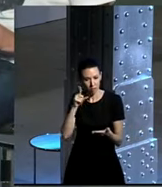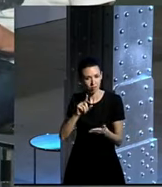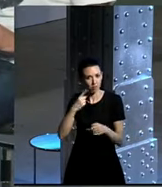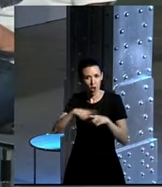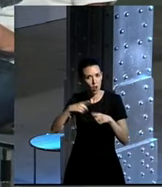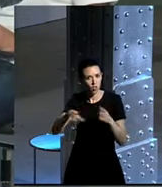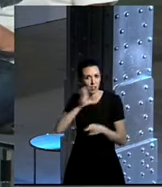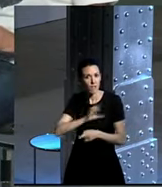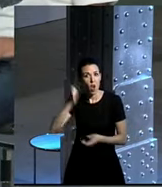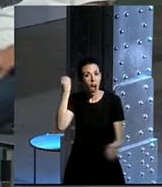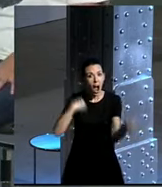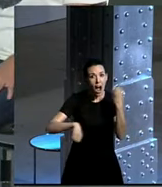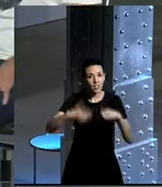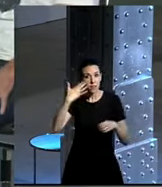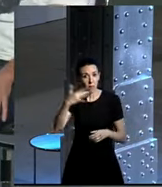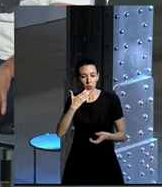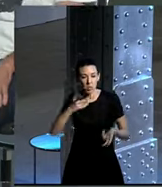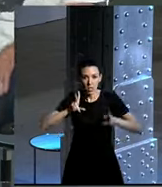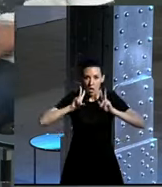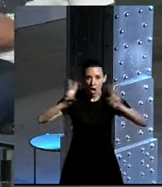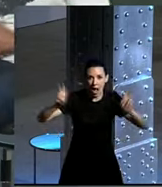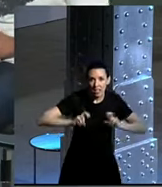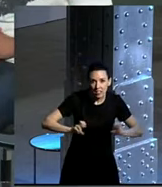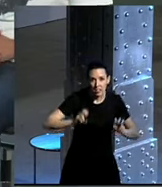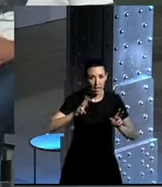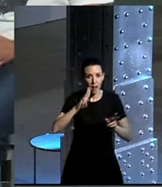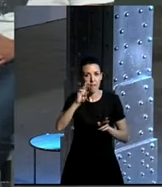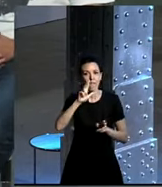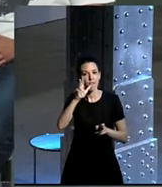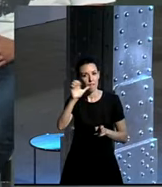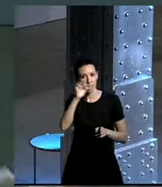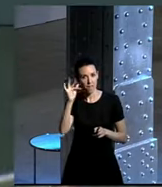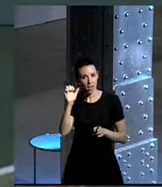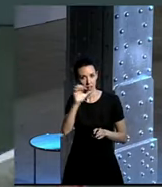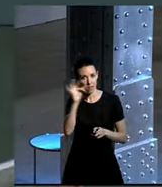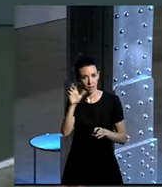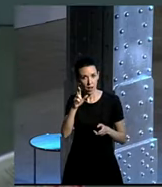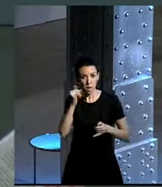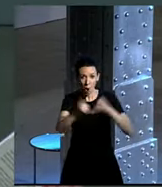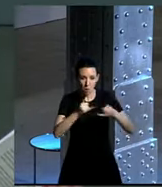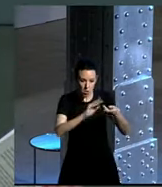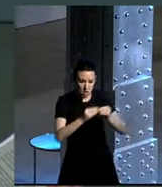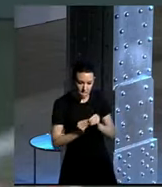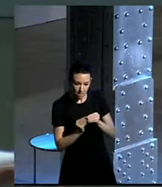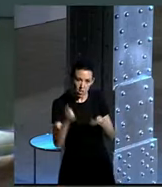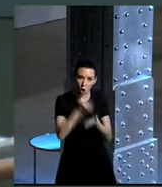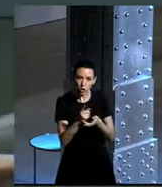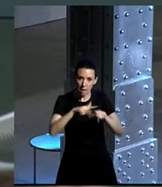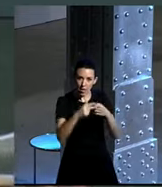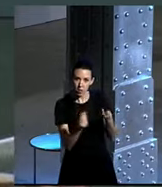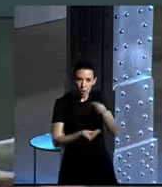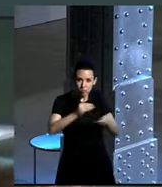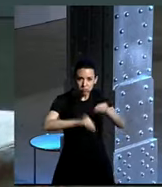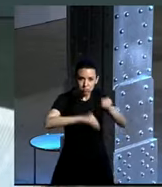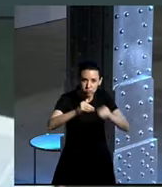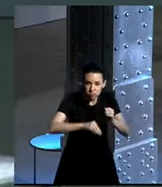Michelle Pfeiffer, cuando está muy tensa, no sé si antes o después de un rodaje, desmonta su bici y la vuelve a montar para relajarse. Eso no es... O